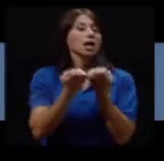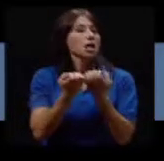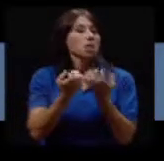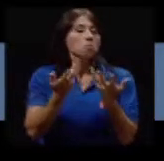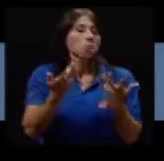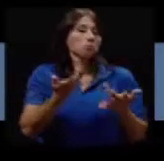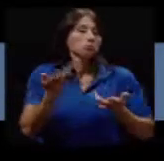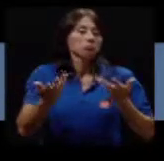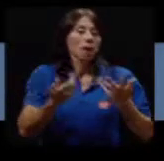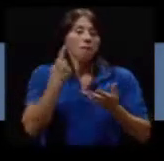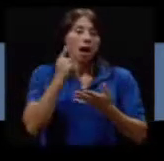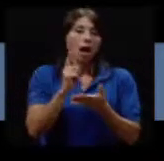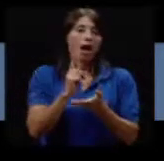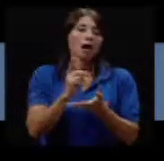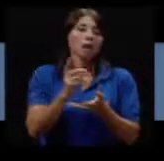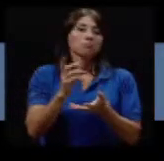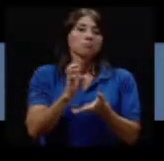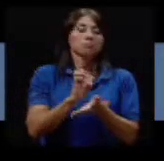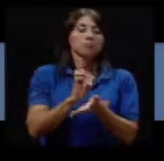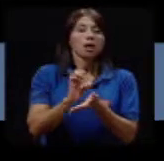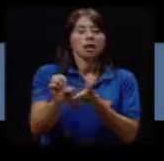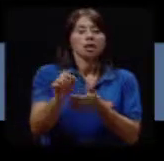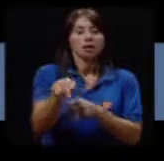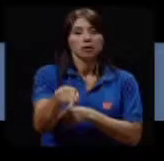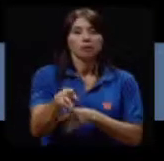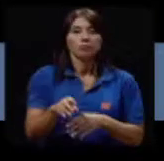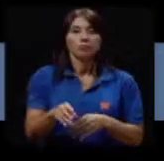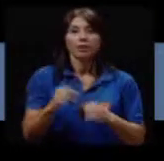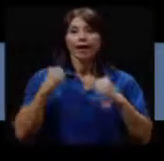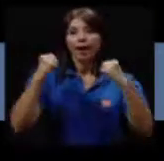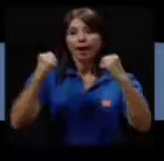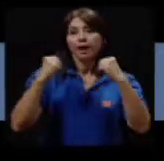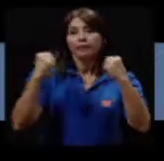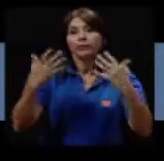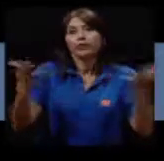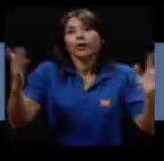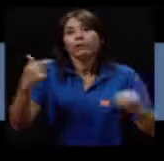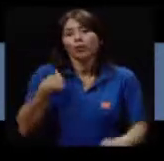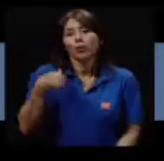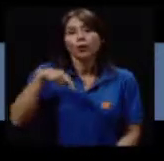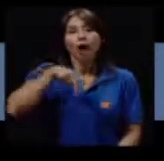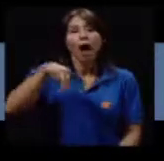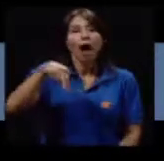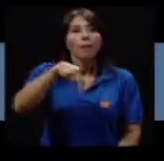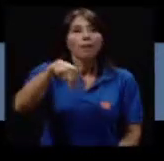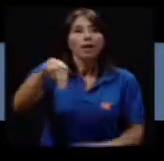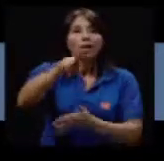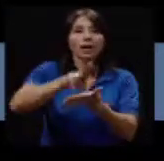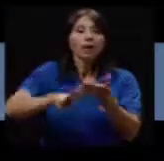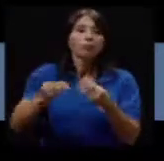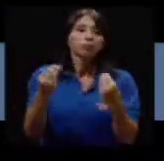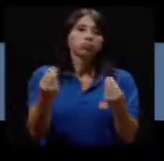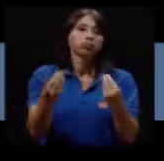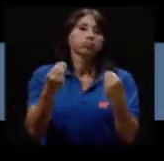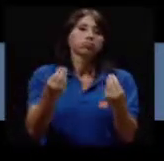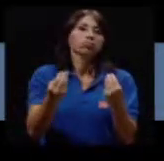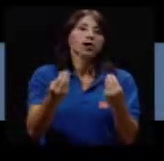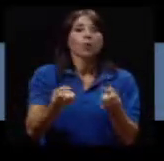equipo contra eso y ejercicios y hay que más ejercicio que lo que camina uno aquí en la U